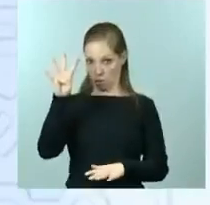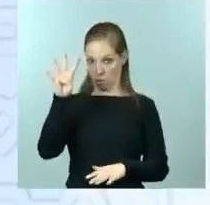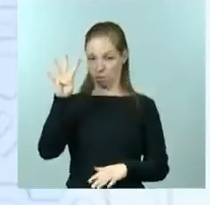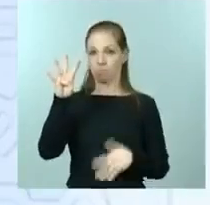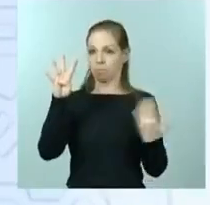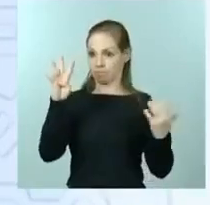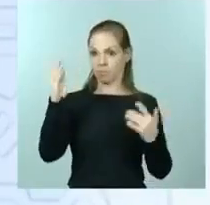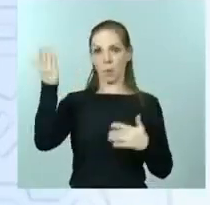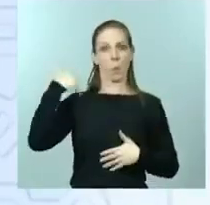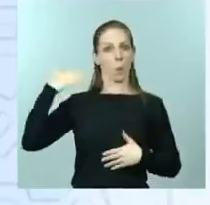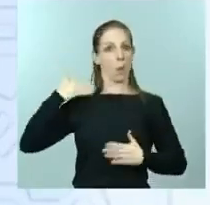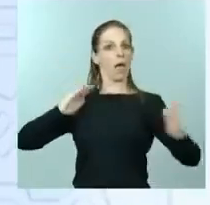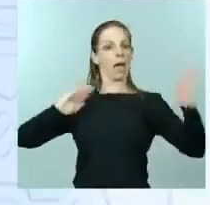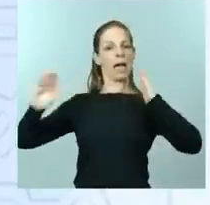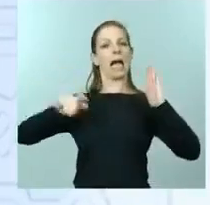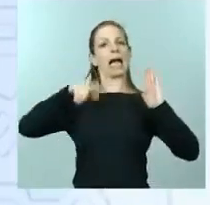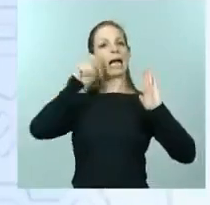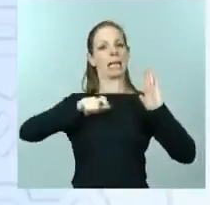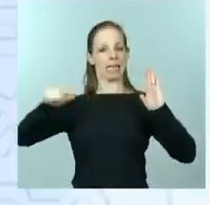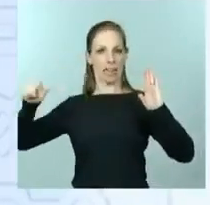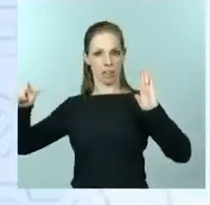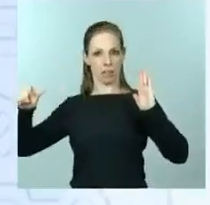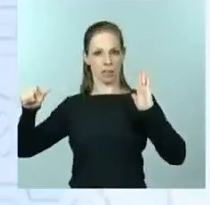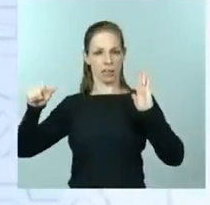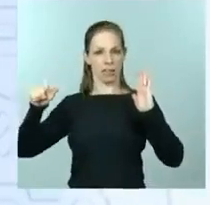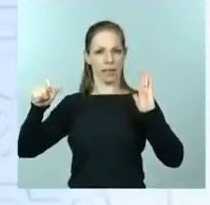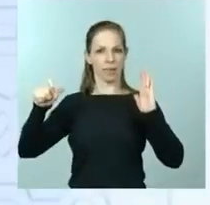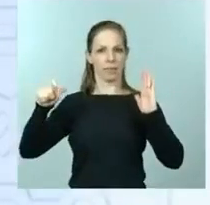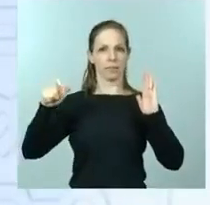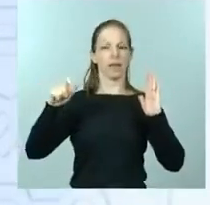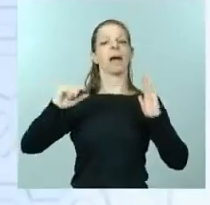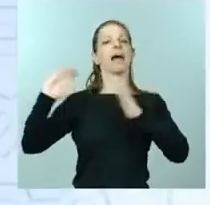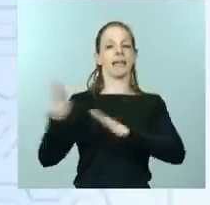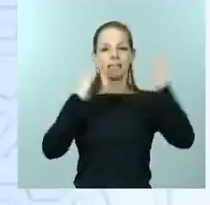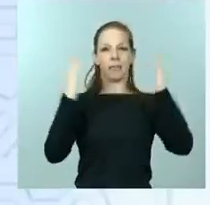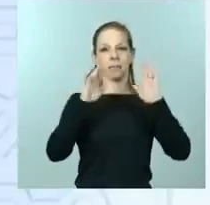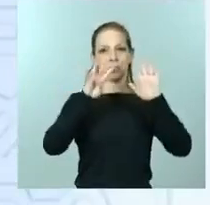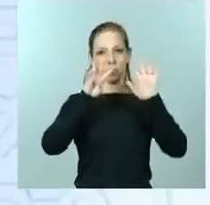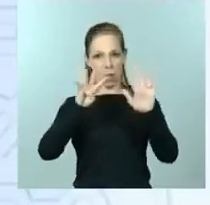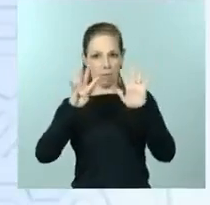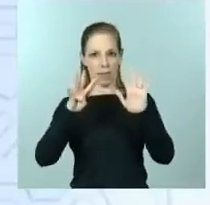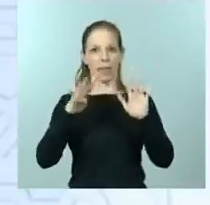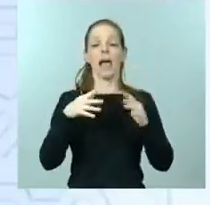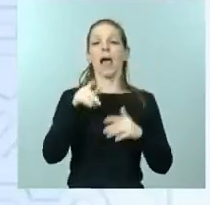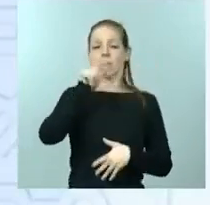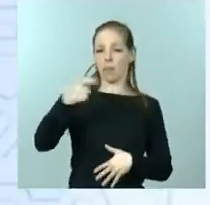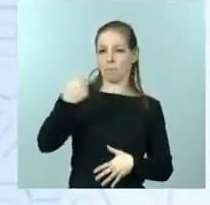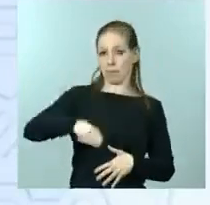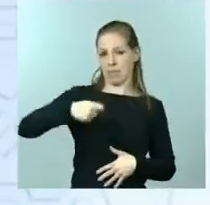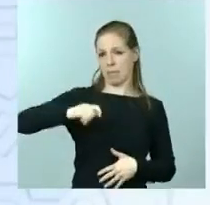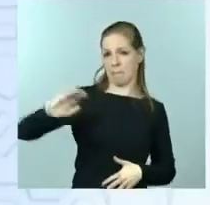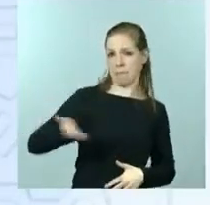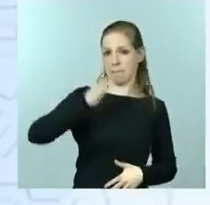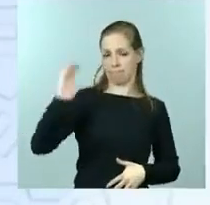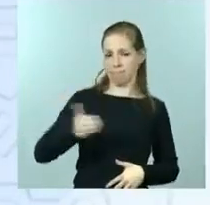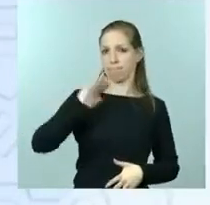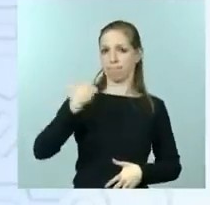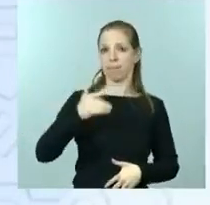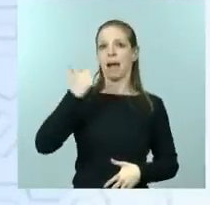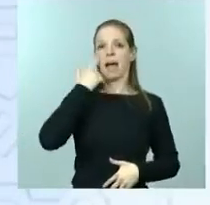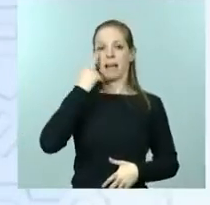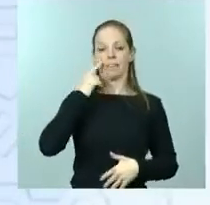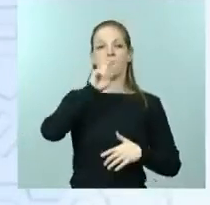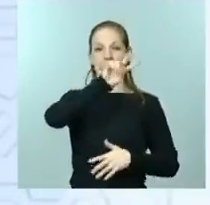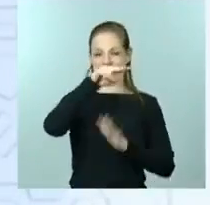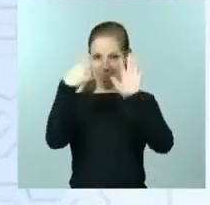que ha visto a nueve papas, a diecisiete presidentes estadounidenses, que ha visto y ha sufrido las consecuencias de una guerra mundial, otra